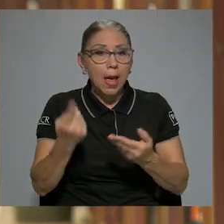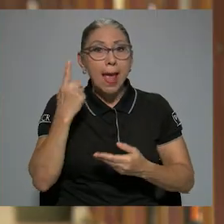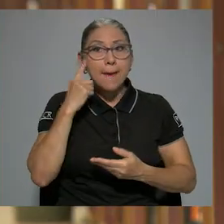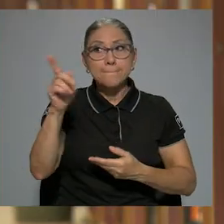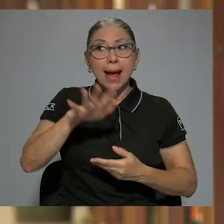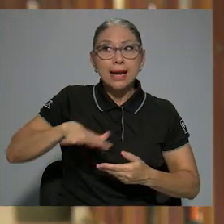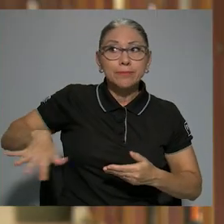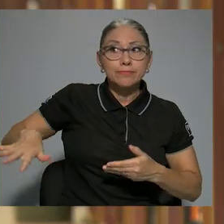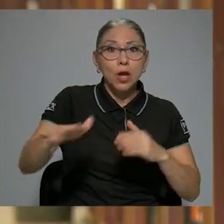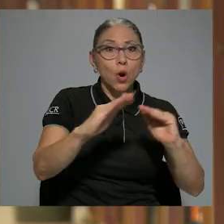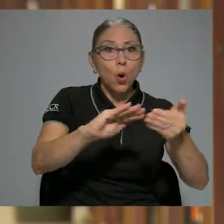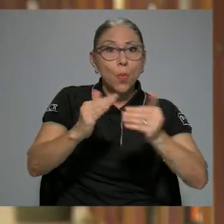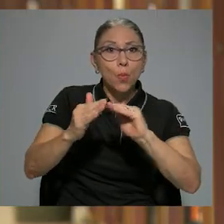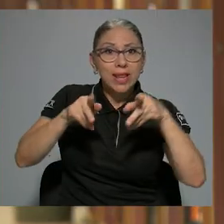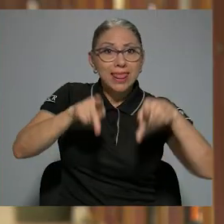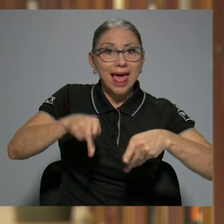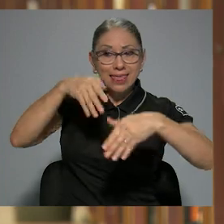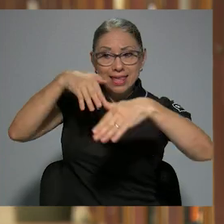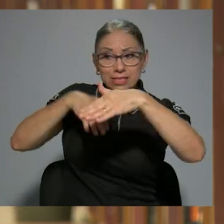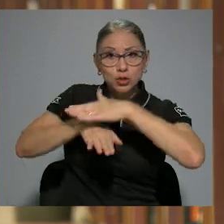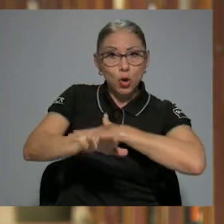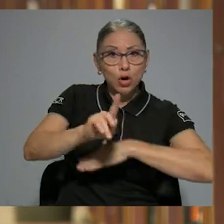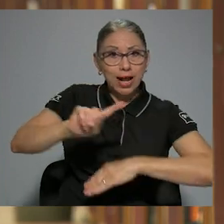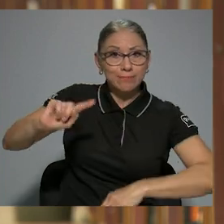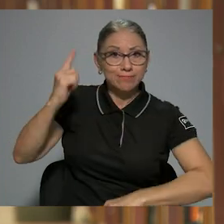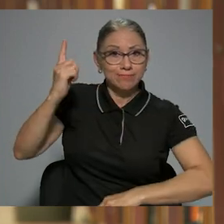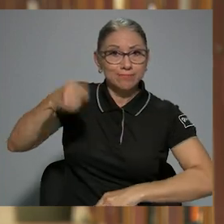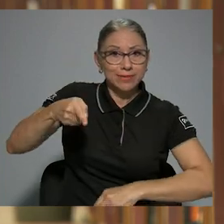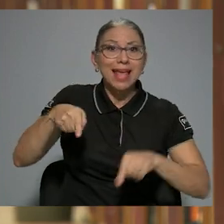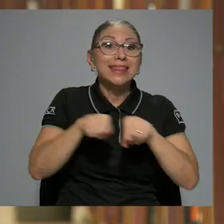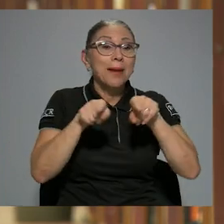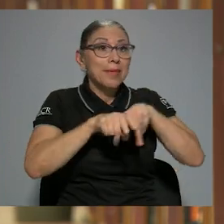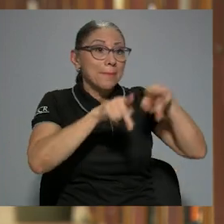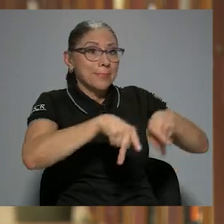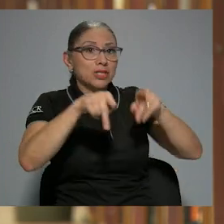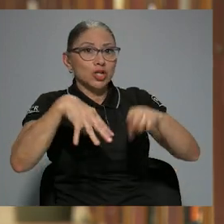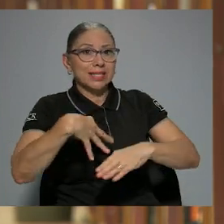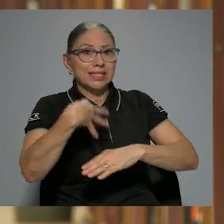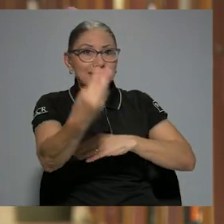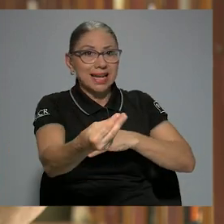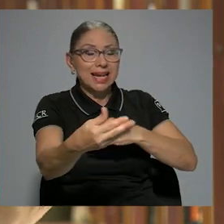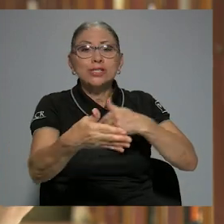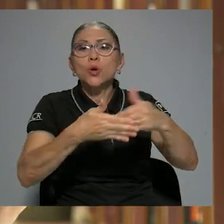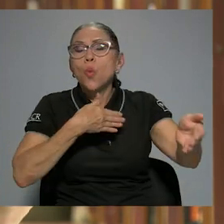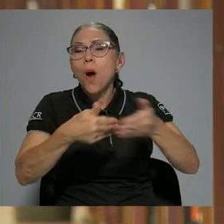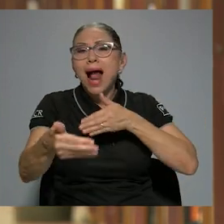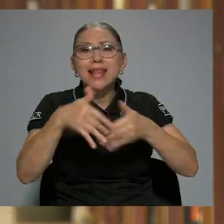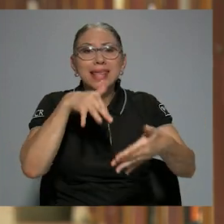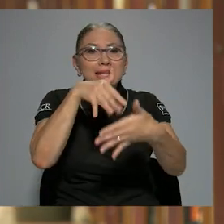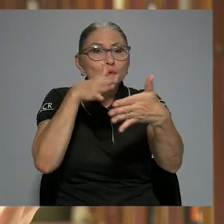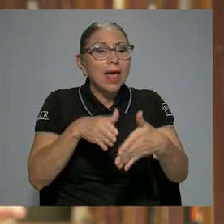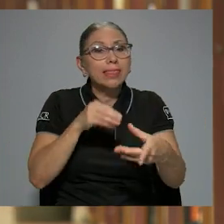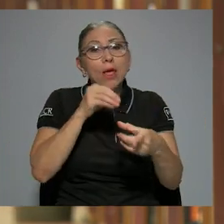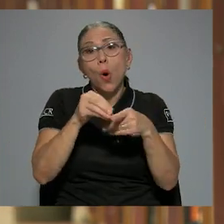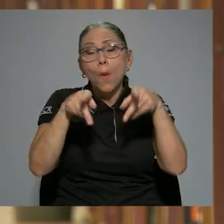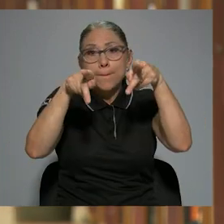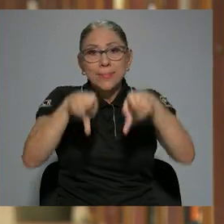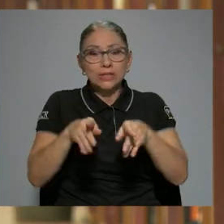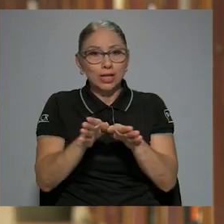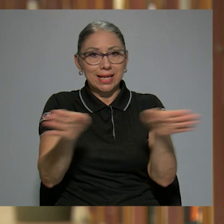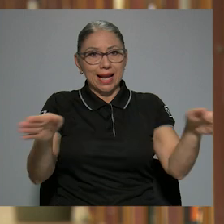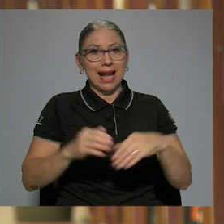tanto para su comunidad interna, que es su primera obligatoriedad, como para su comunidad externa, que es cualquier otro